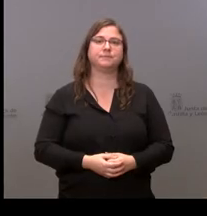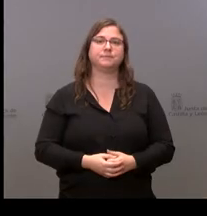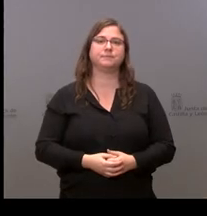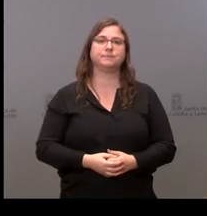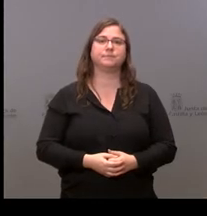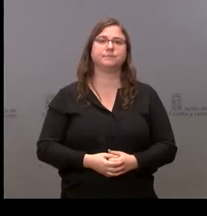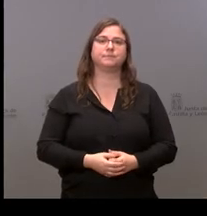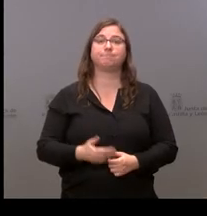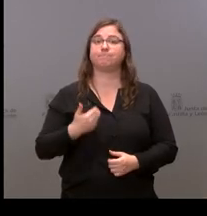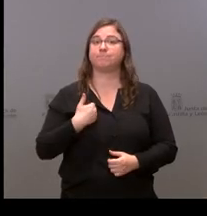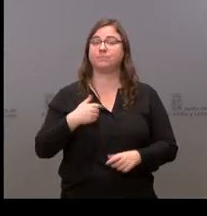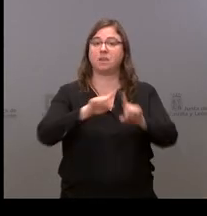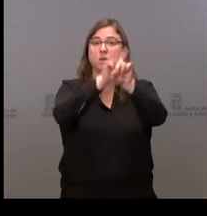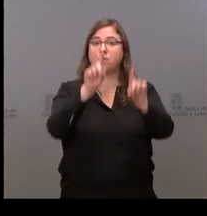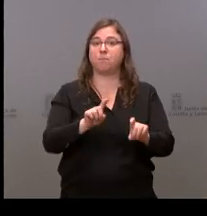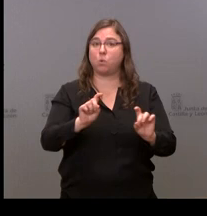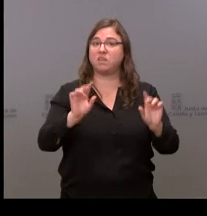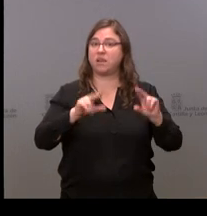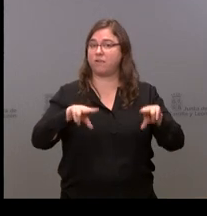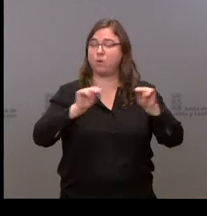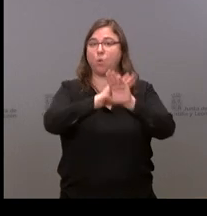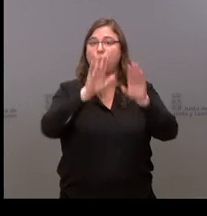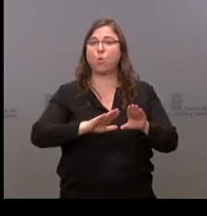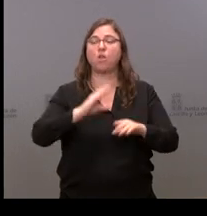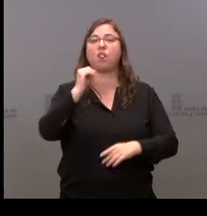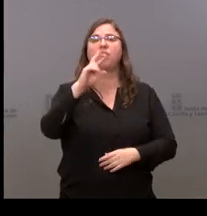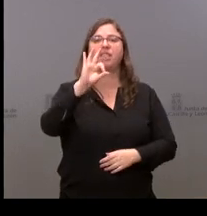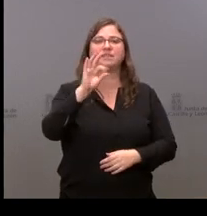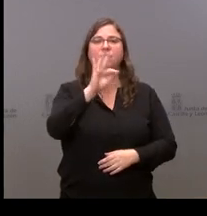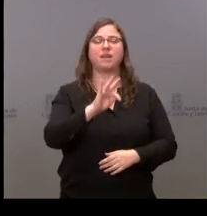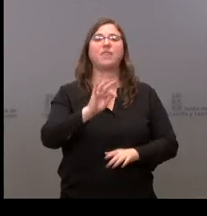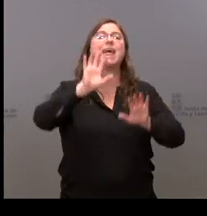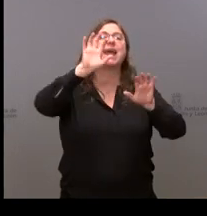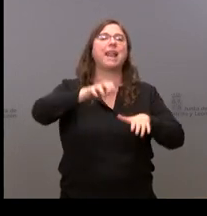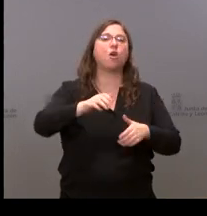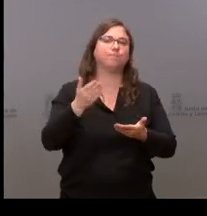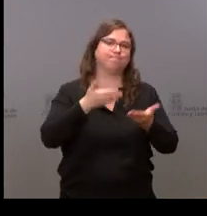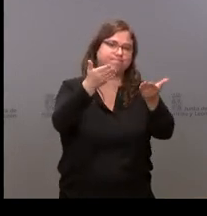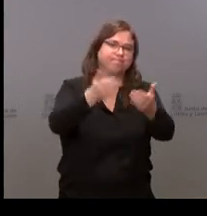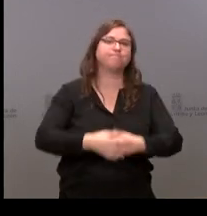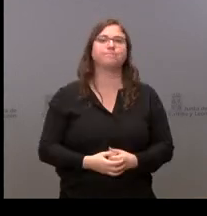Pues terminamos el turno de preguntas con César Fernández de León. Adelante, César.